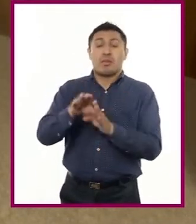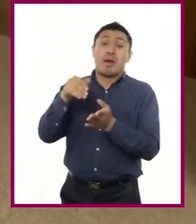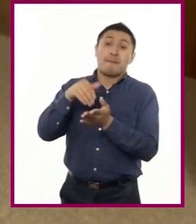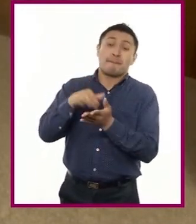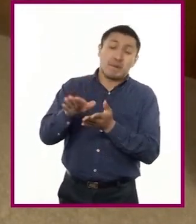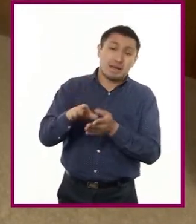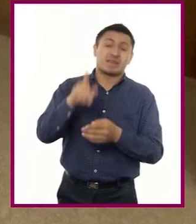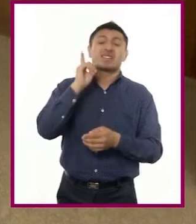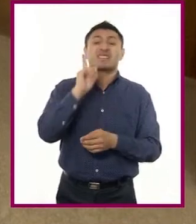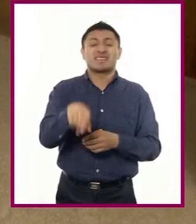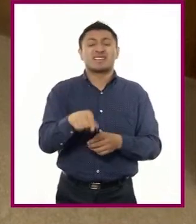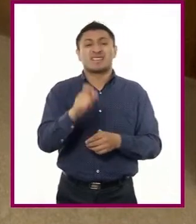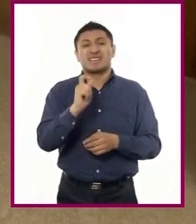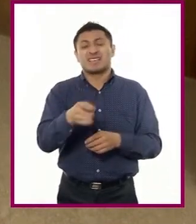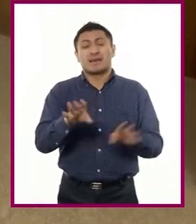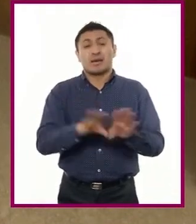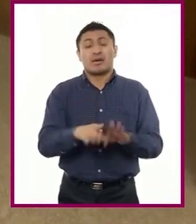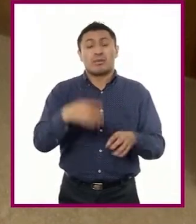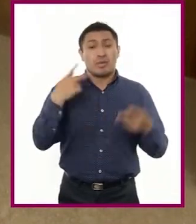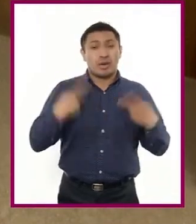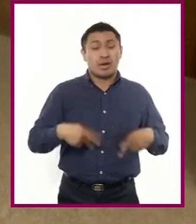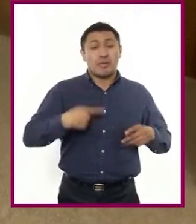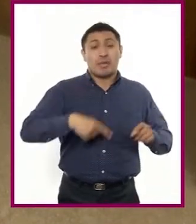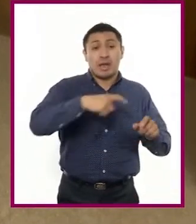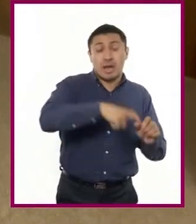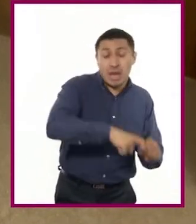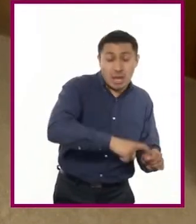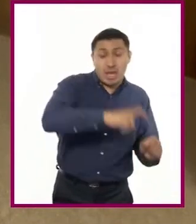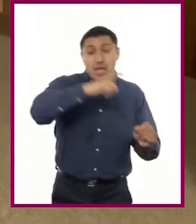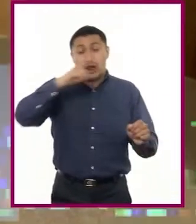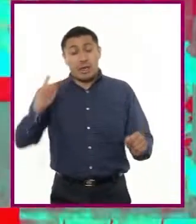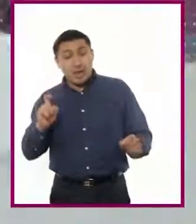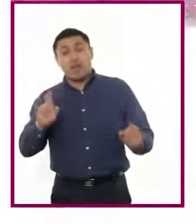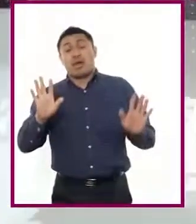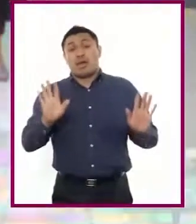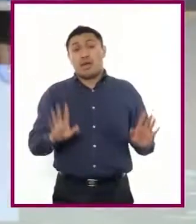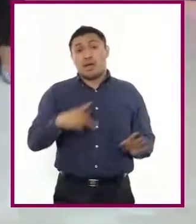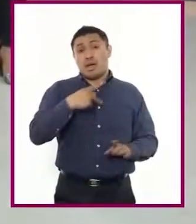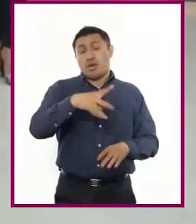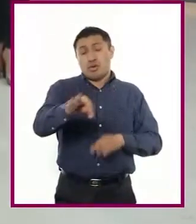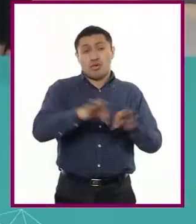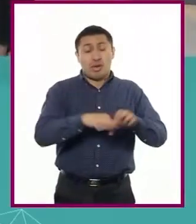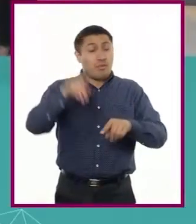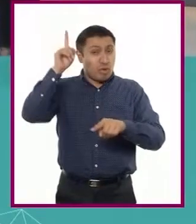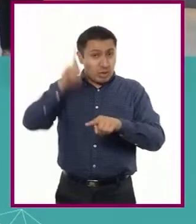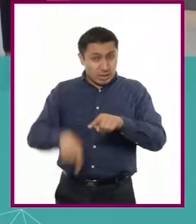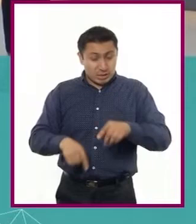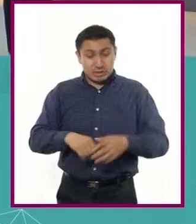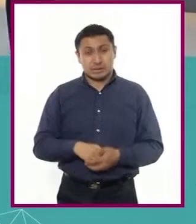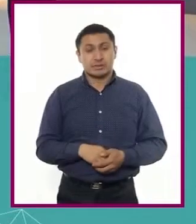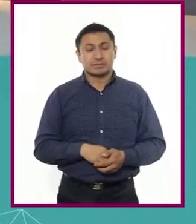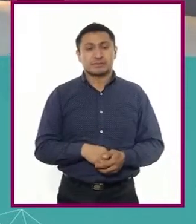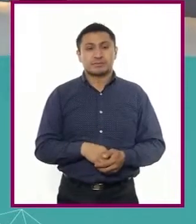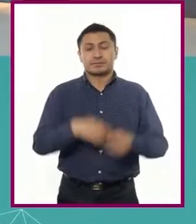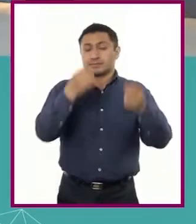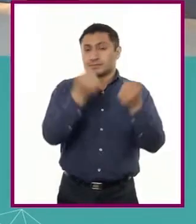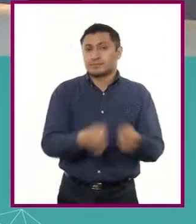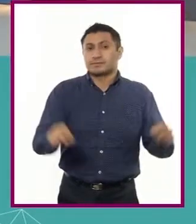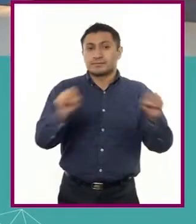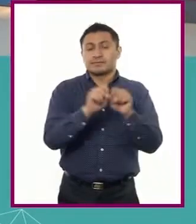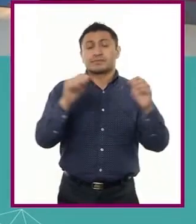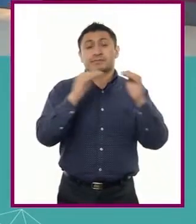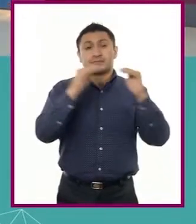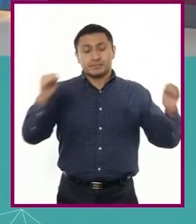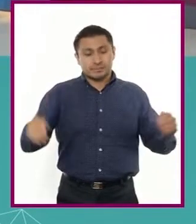en separar al servidor público de su cargo o de su función. En una sociedad democrática, la